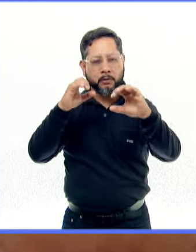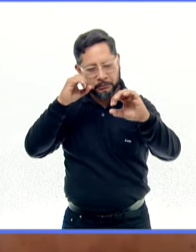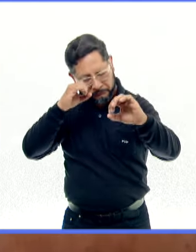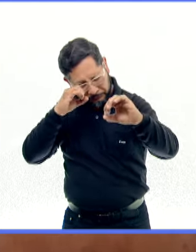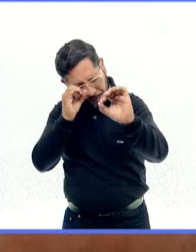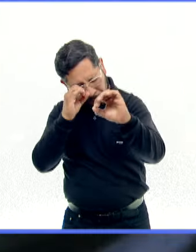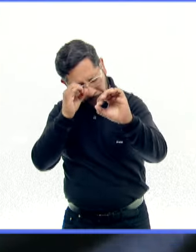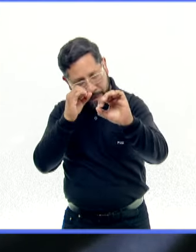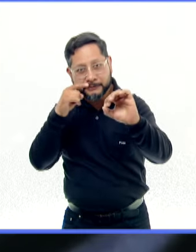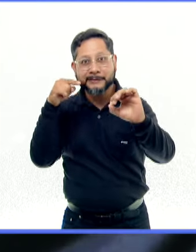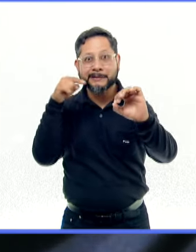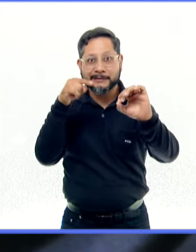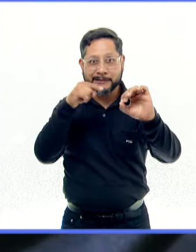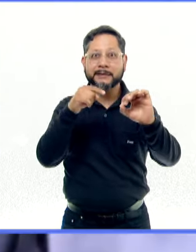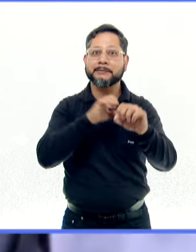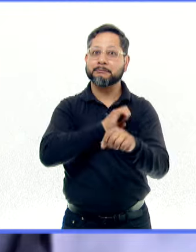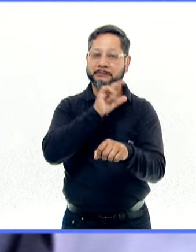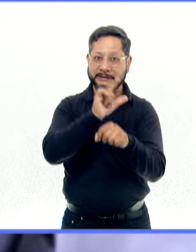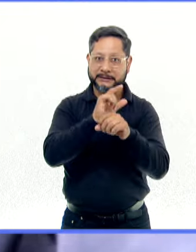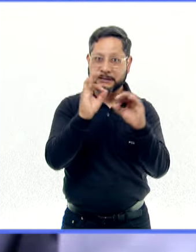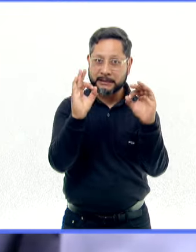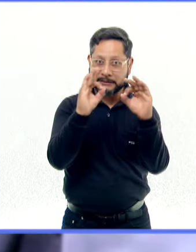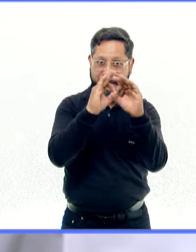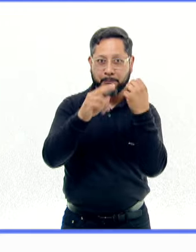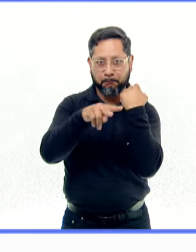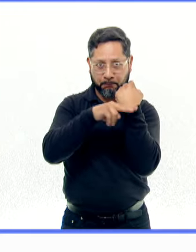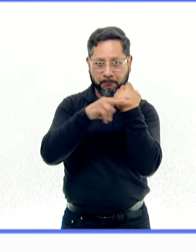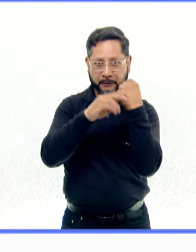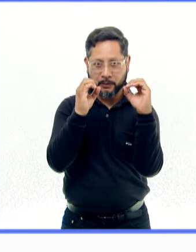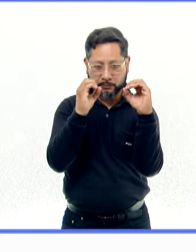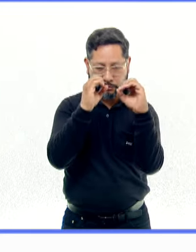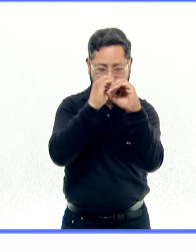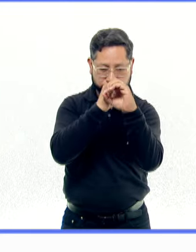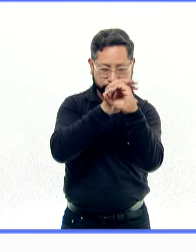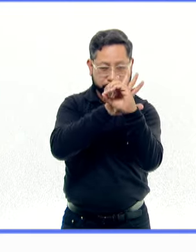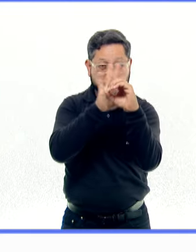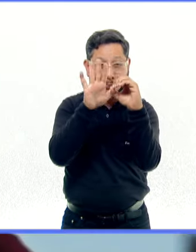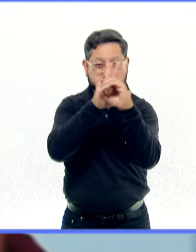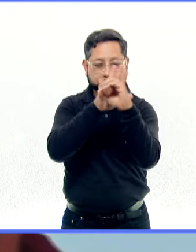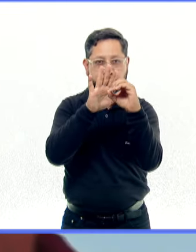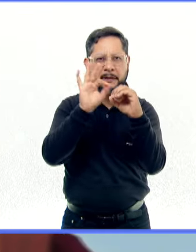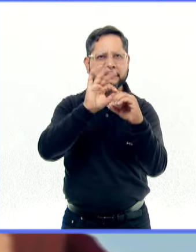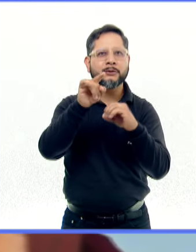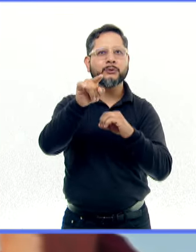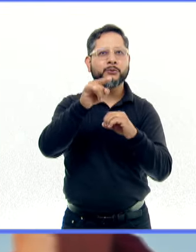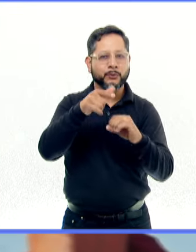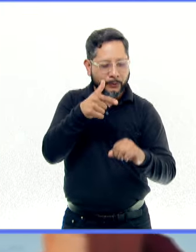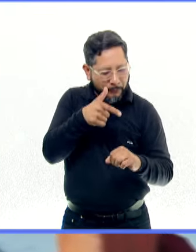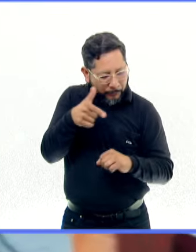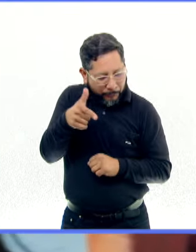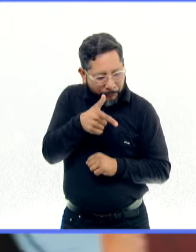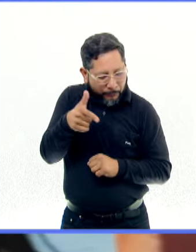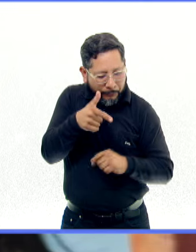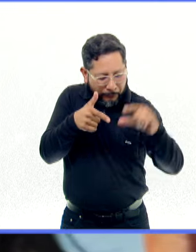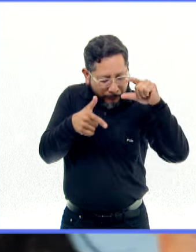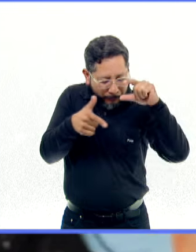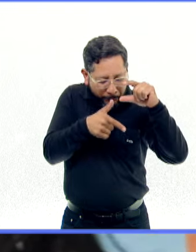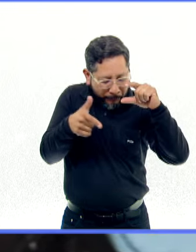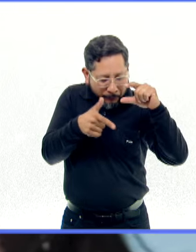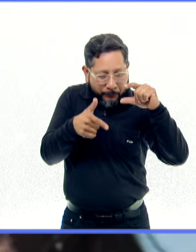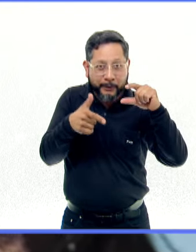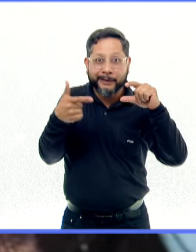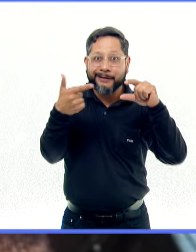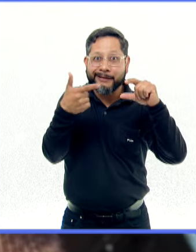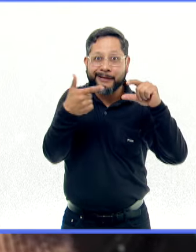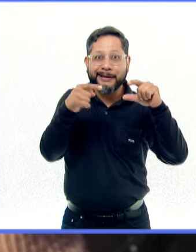deben tener estos filtros especiales. También es posible usar los vidrios para soldar, pero es importante asegurar que su grado de